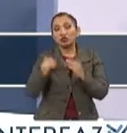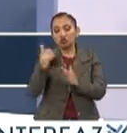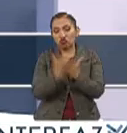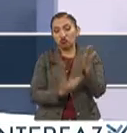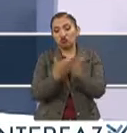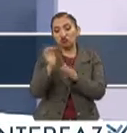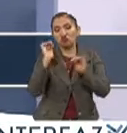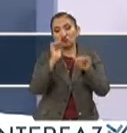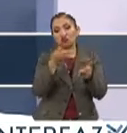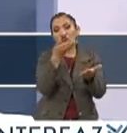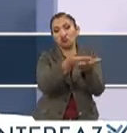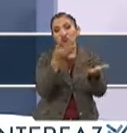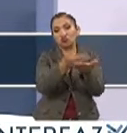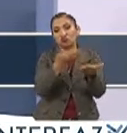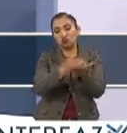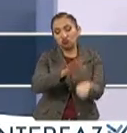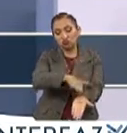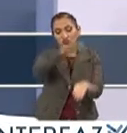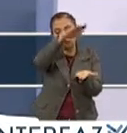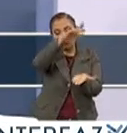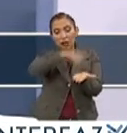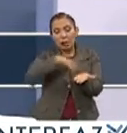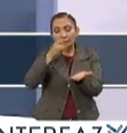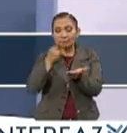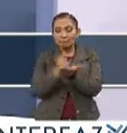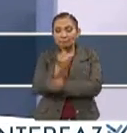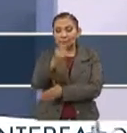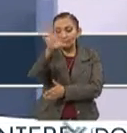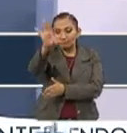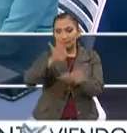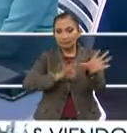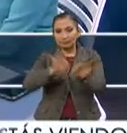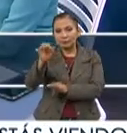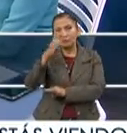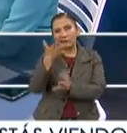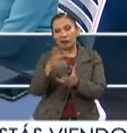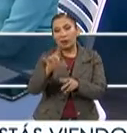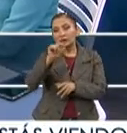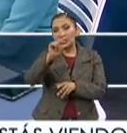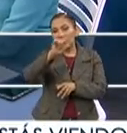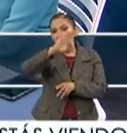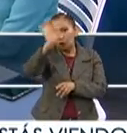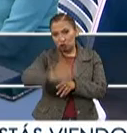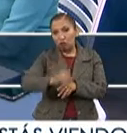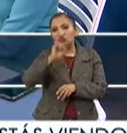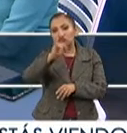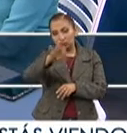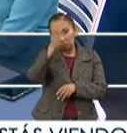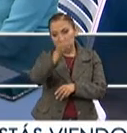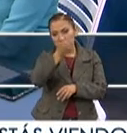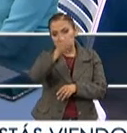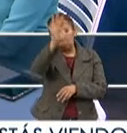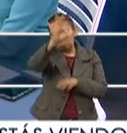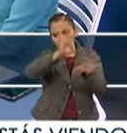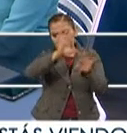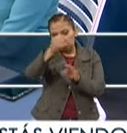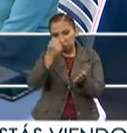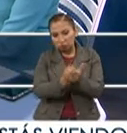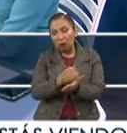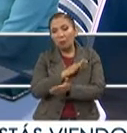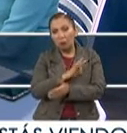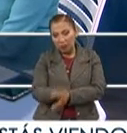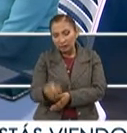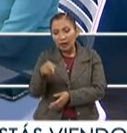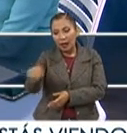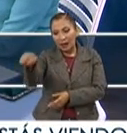registrados y de los cuales se dictaminaron válidos cerca de un 70 por ciento. Fueron dictaminados como